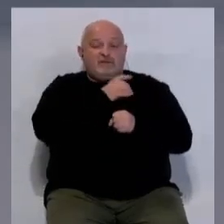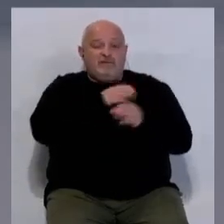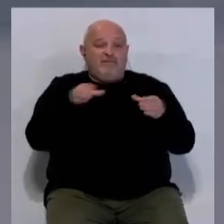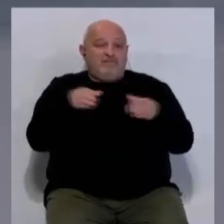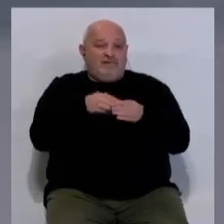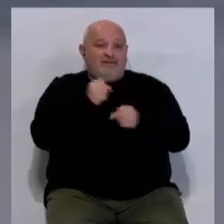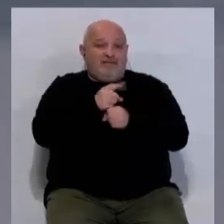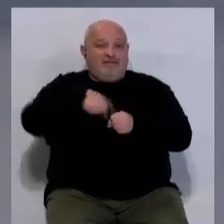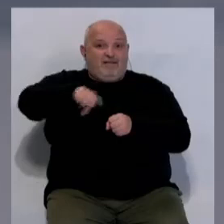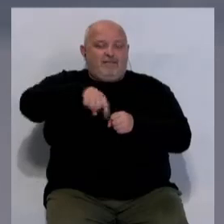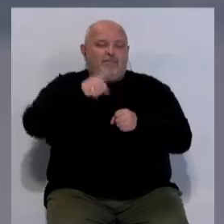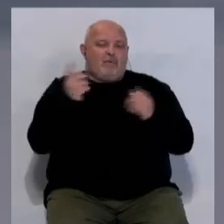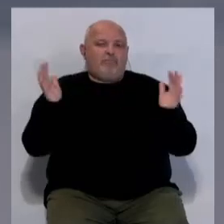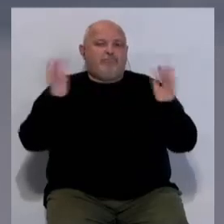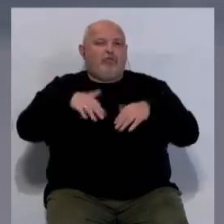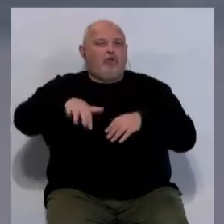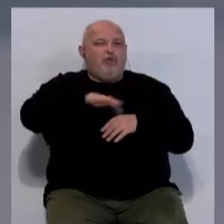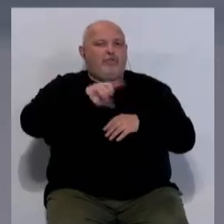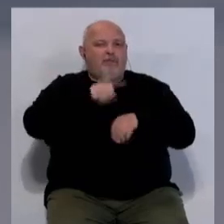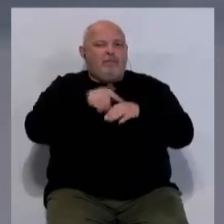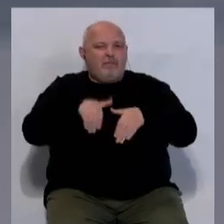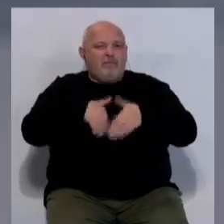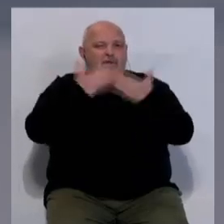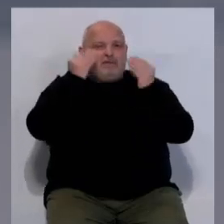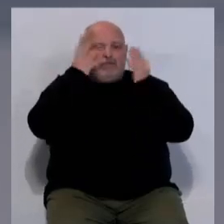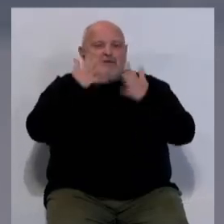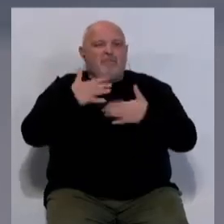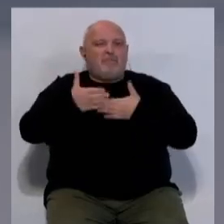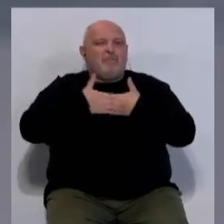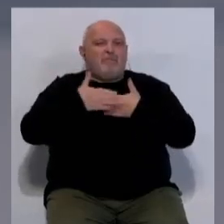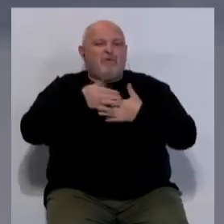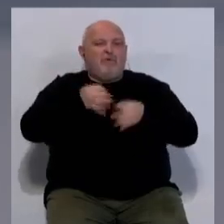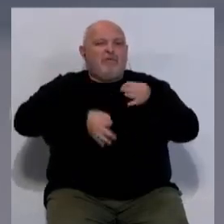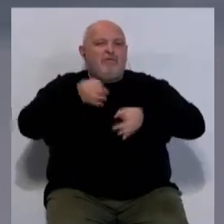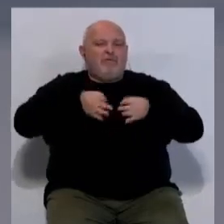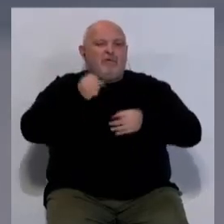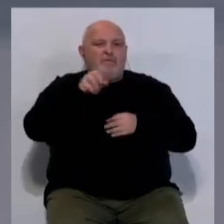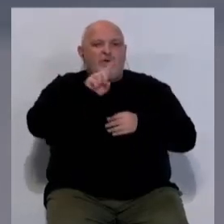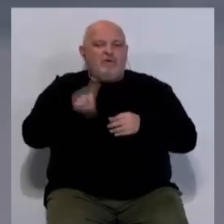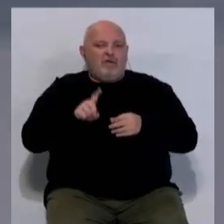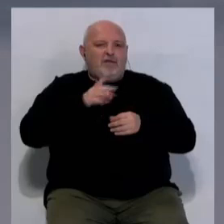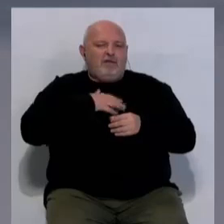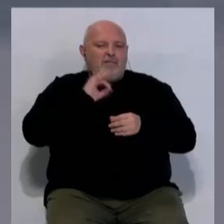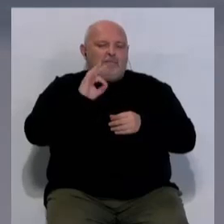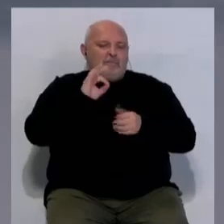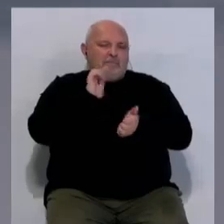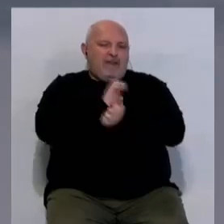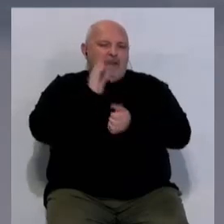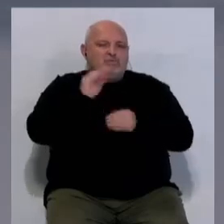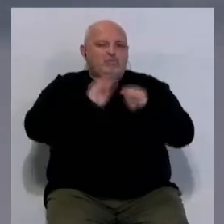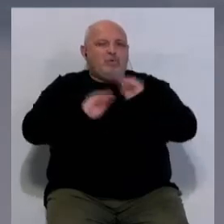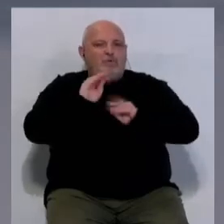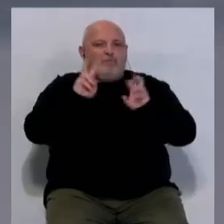colectivos han protagonizado una concentración a primera hora de la mañana a las puertas del juzgado número uno de la penal para exigir la